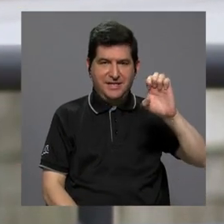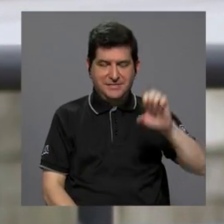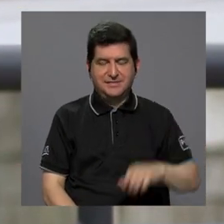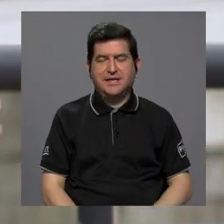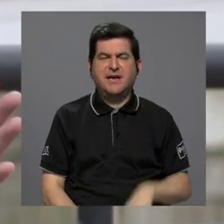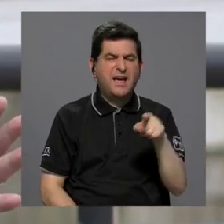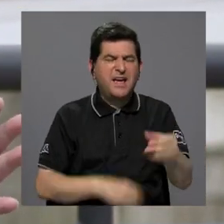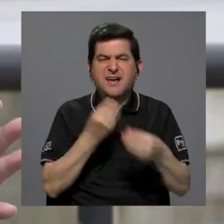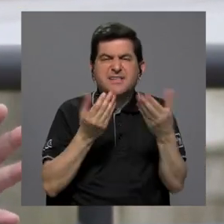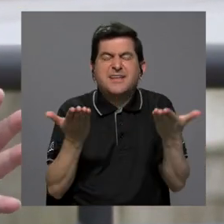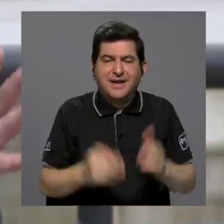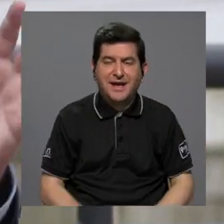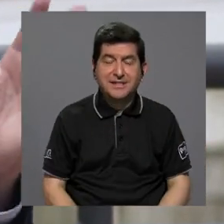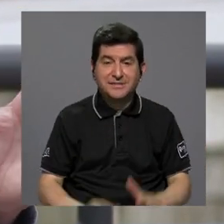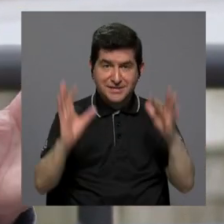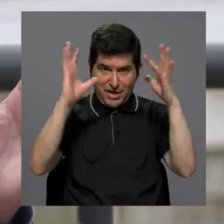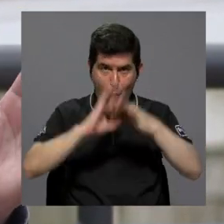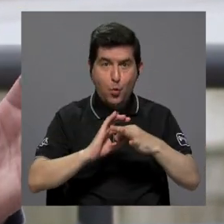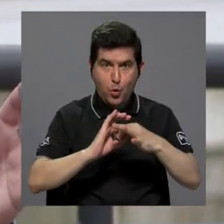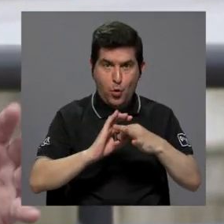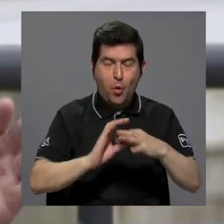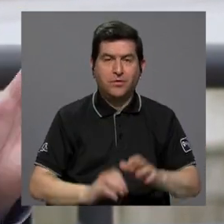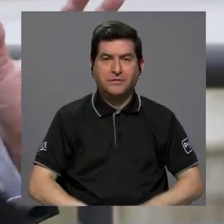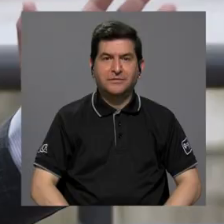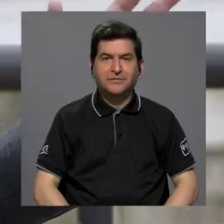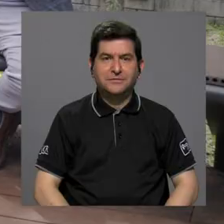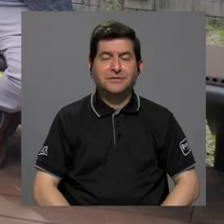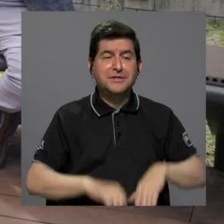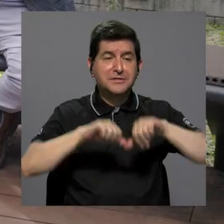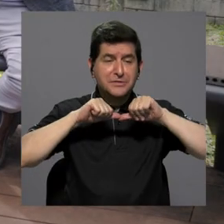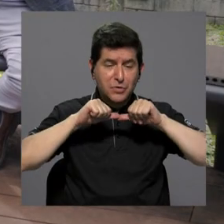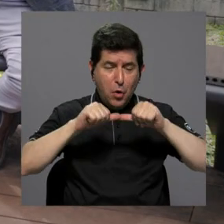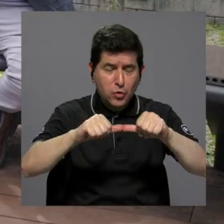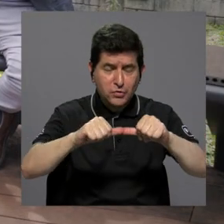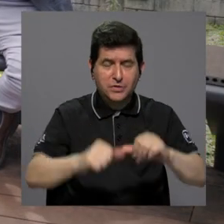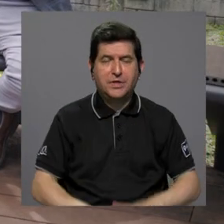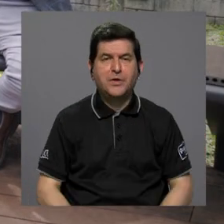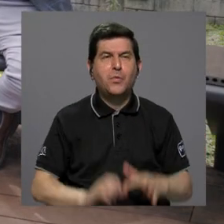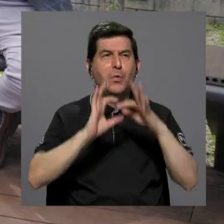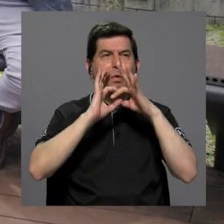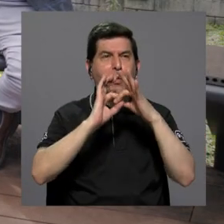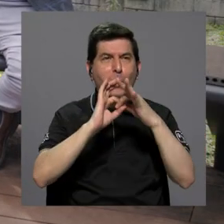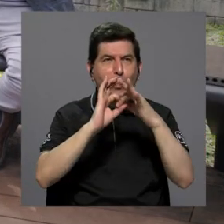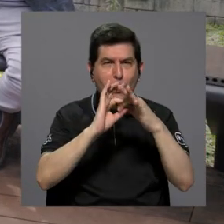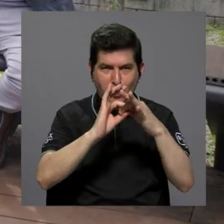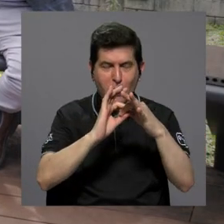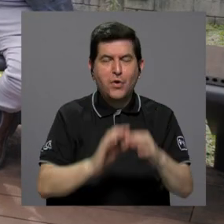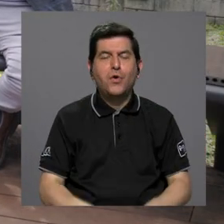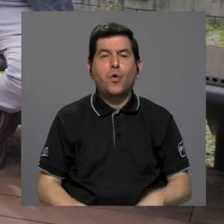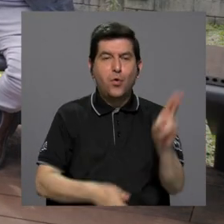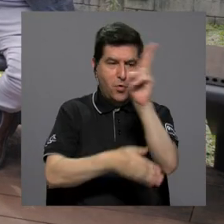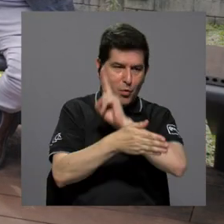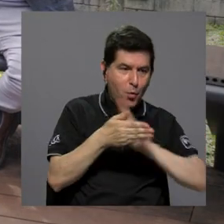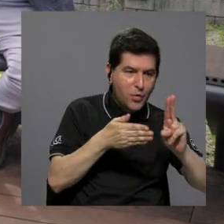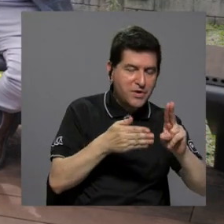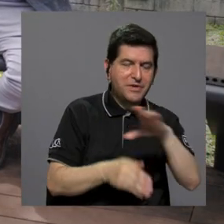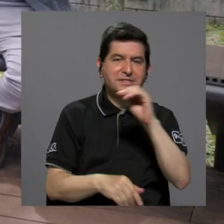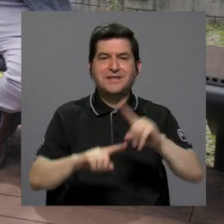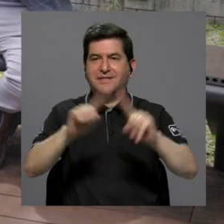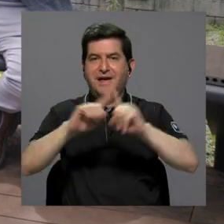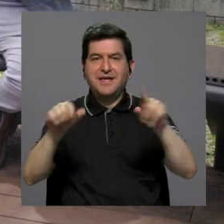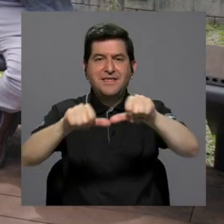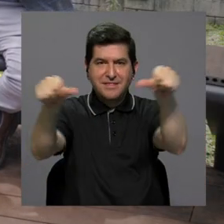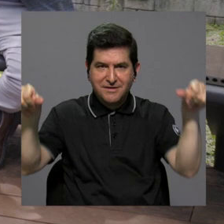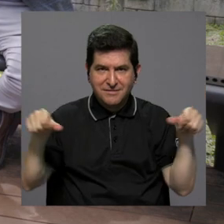Esta unidad lo que hace es ser el vínculo sistemático, el vínculo continuo entre la universidad